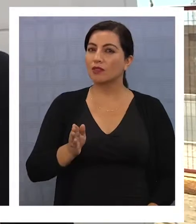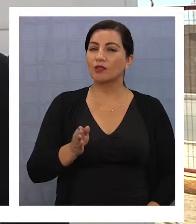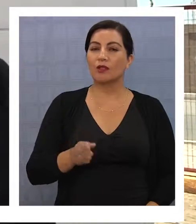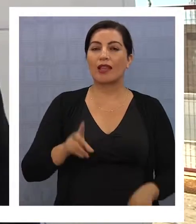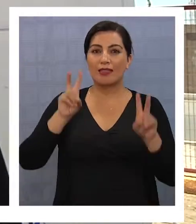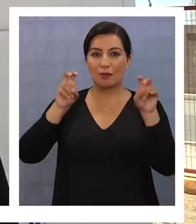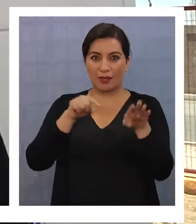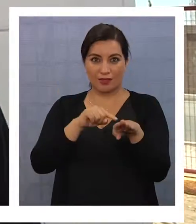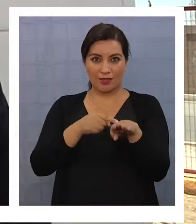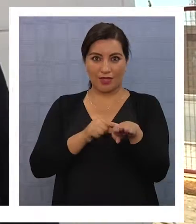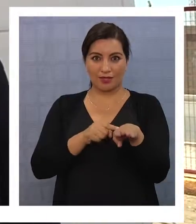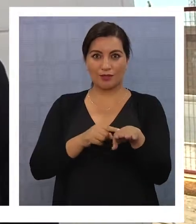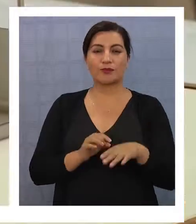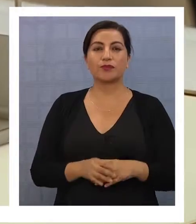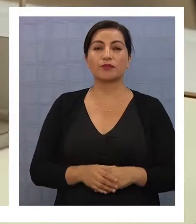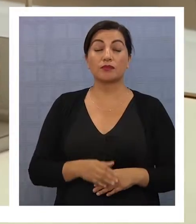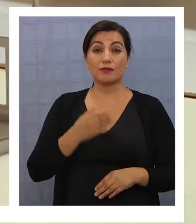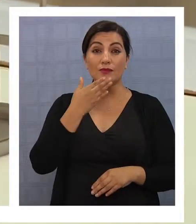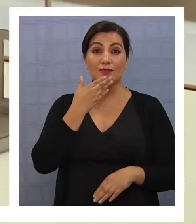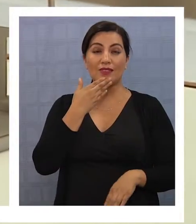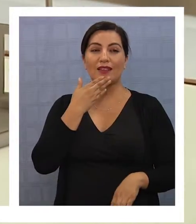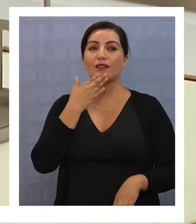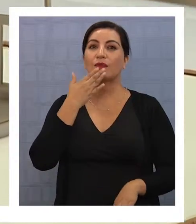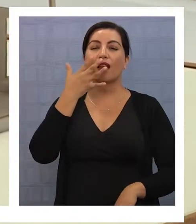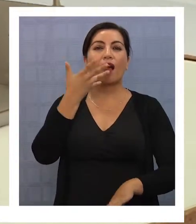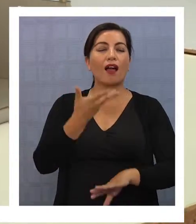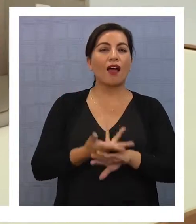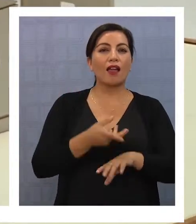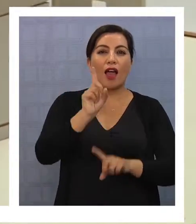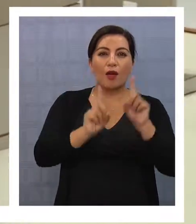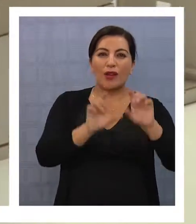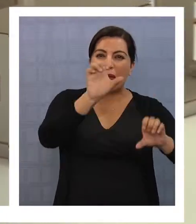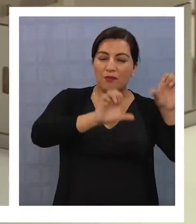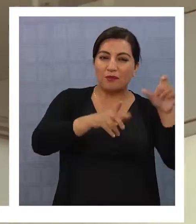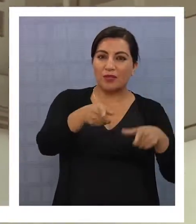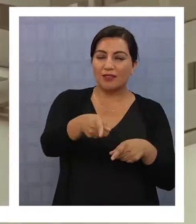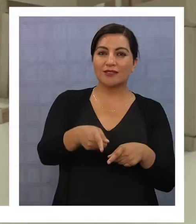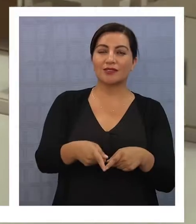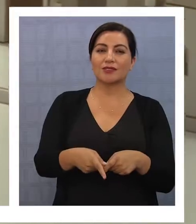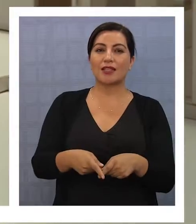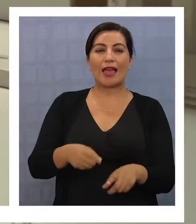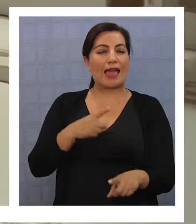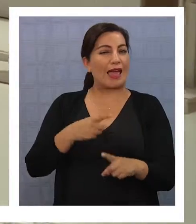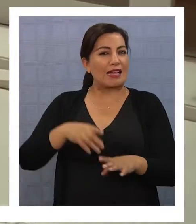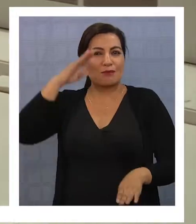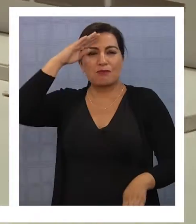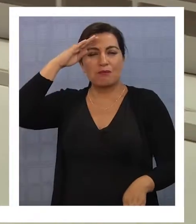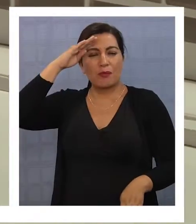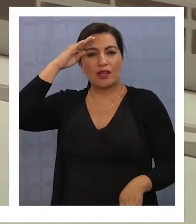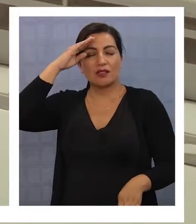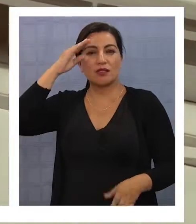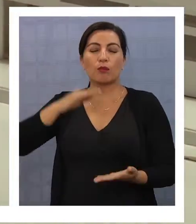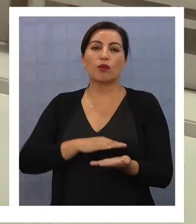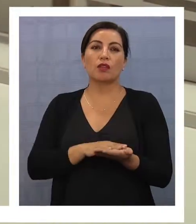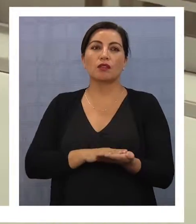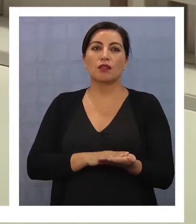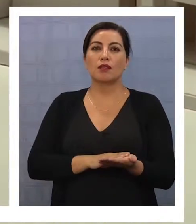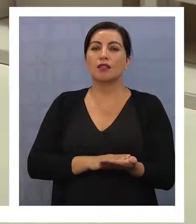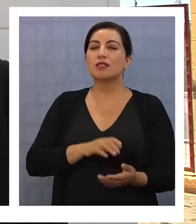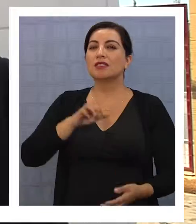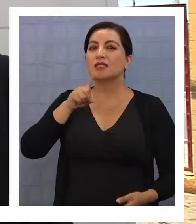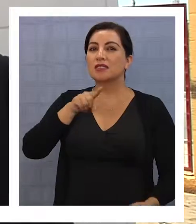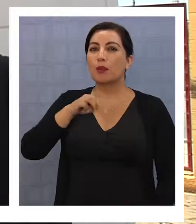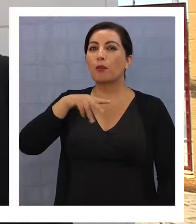También en esto hemos considerado algunas empresas de nuestros proveedores que son expertas en esta materia, como es PL Schmidt y